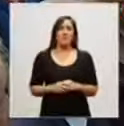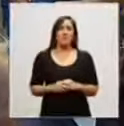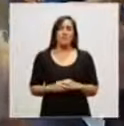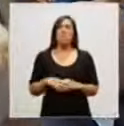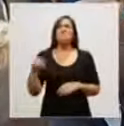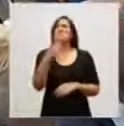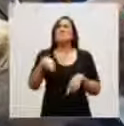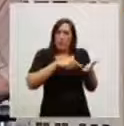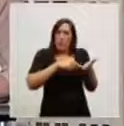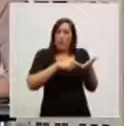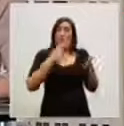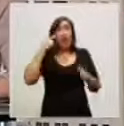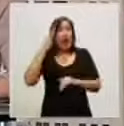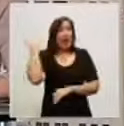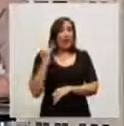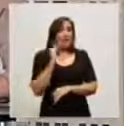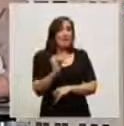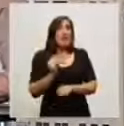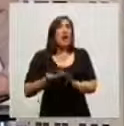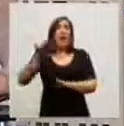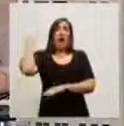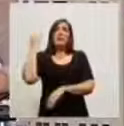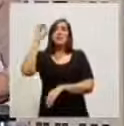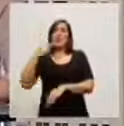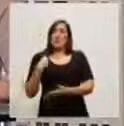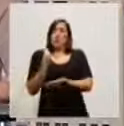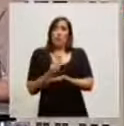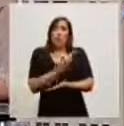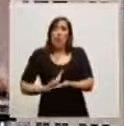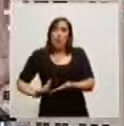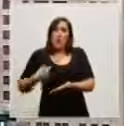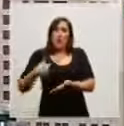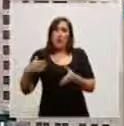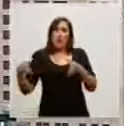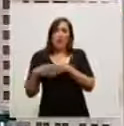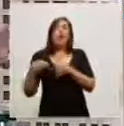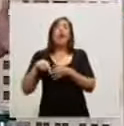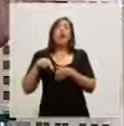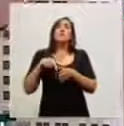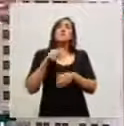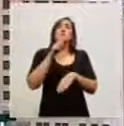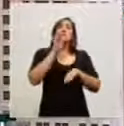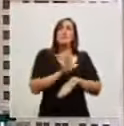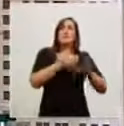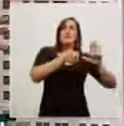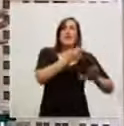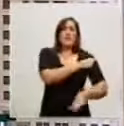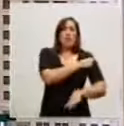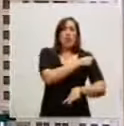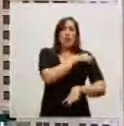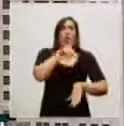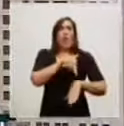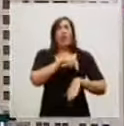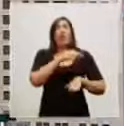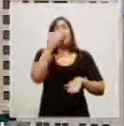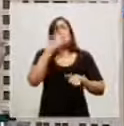llegamos al gobierno teníamos en el calendario 6 vacunas y hoy tenemos 16, hemos incorporado 10, y